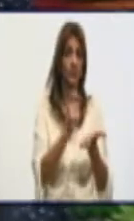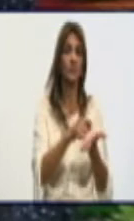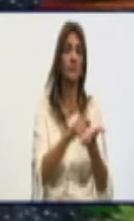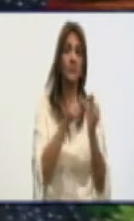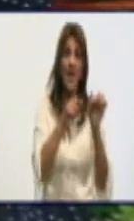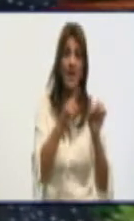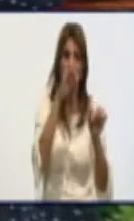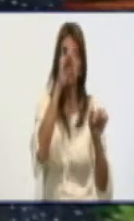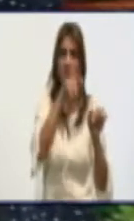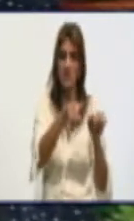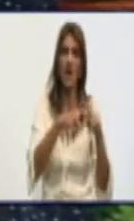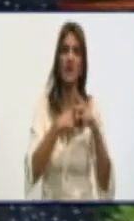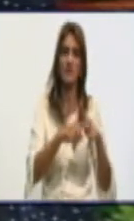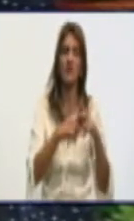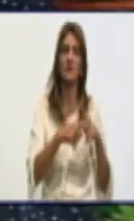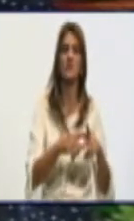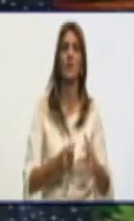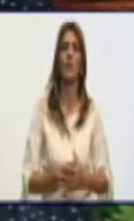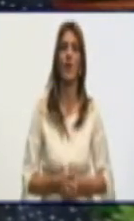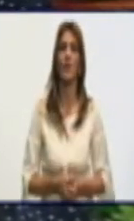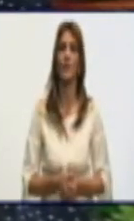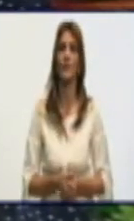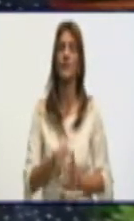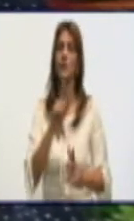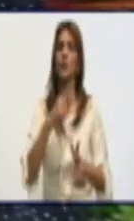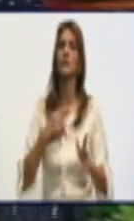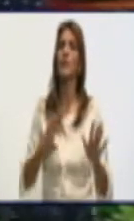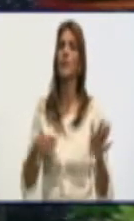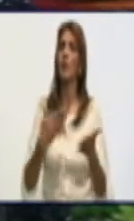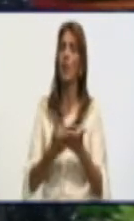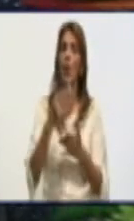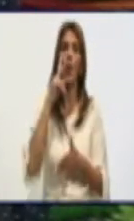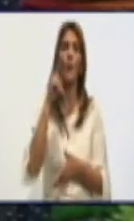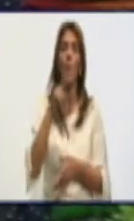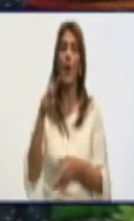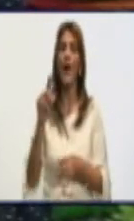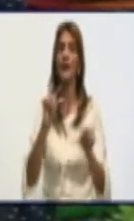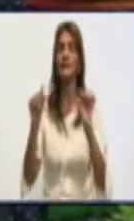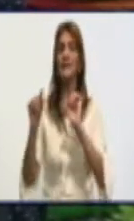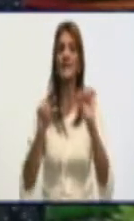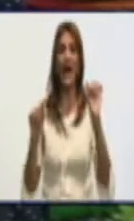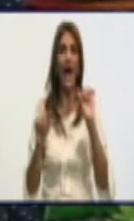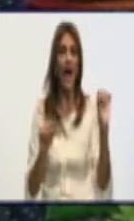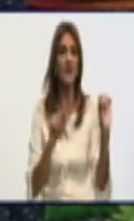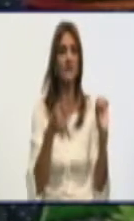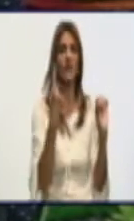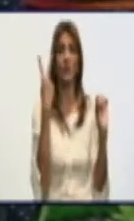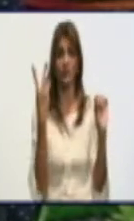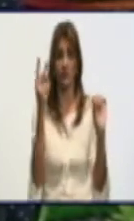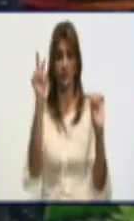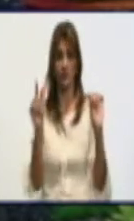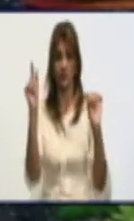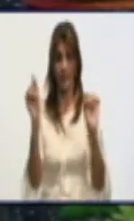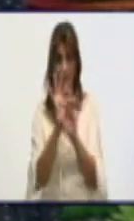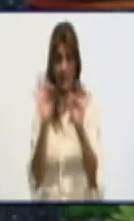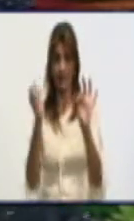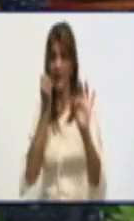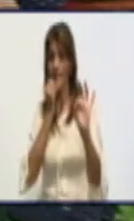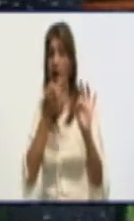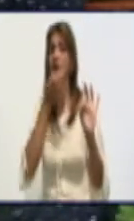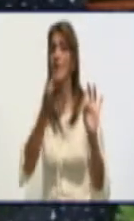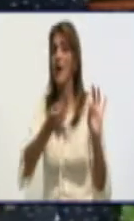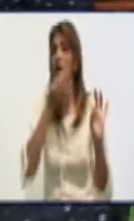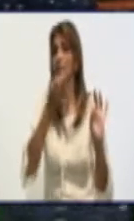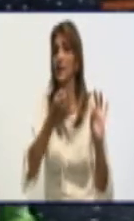propongo ir con Arnel y con Joinel, buscar detalles acerca de estos temas que has estado abordando, pero también